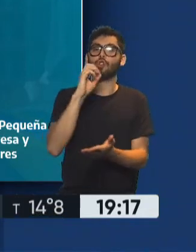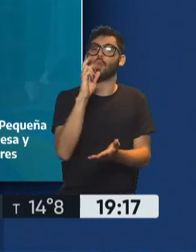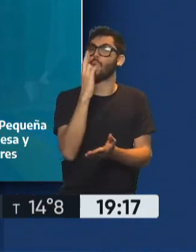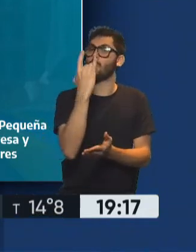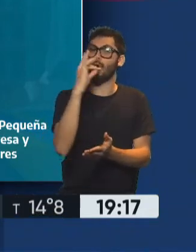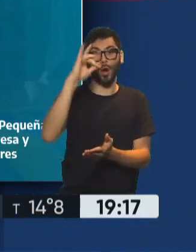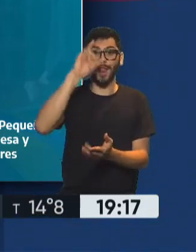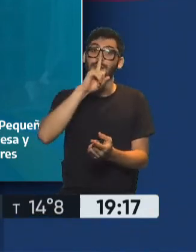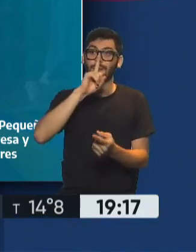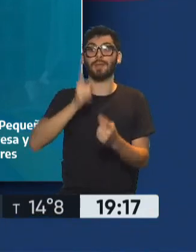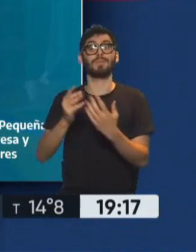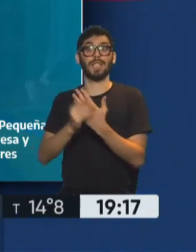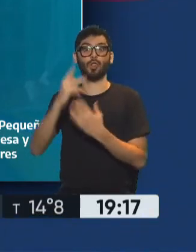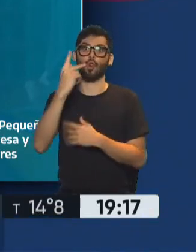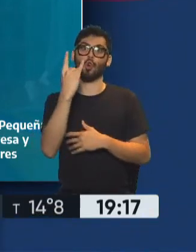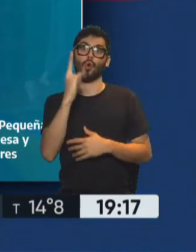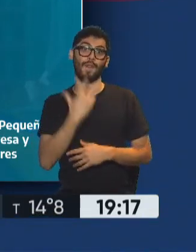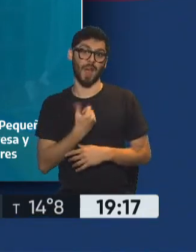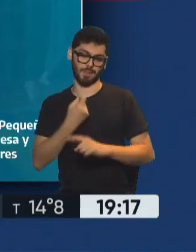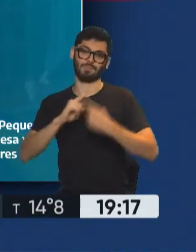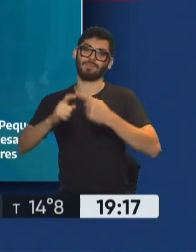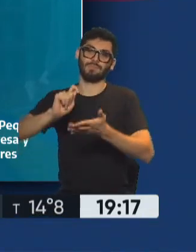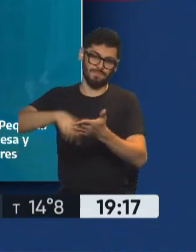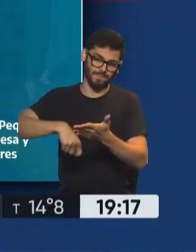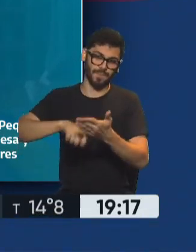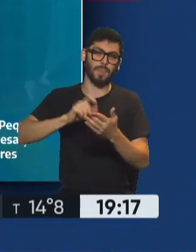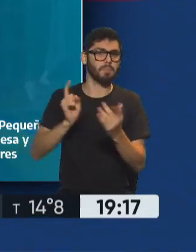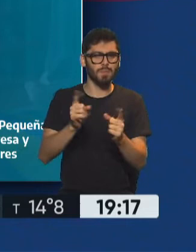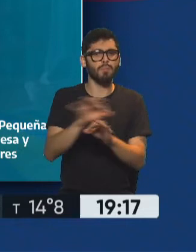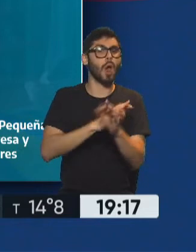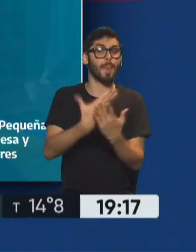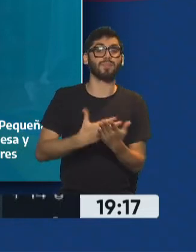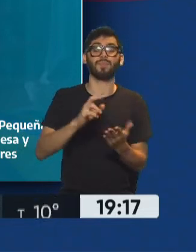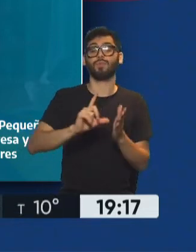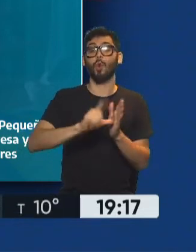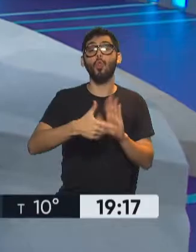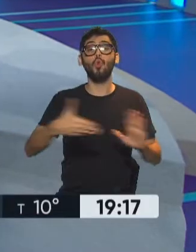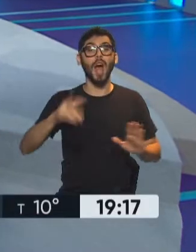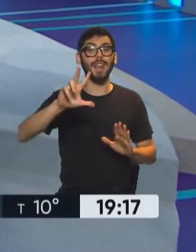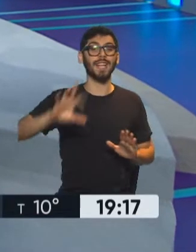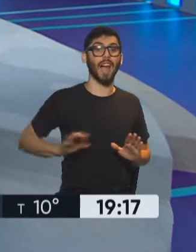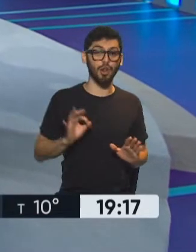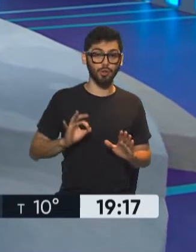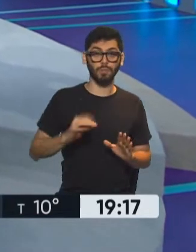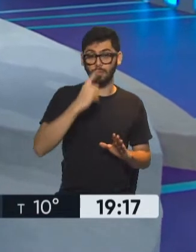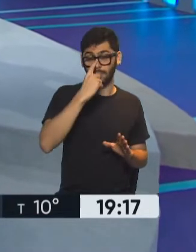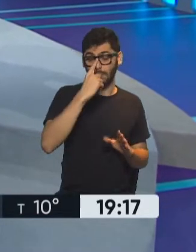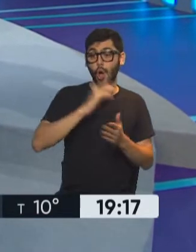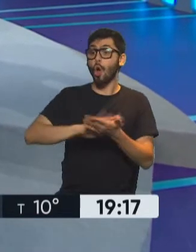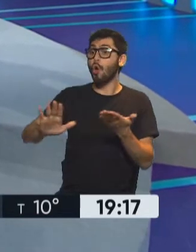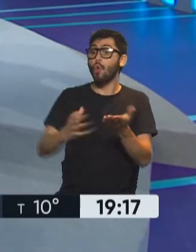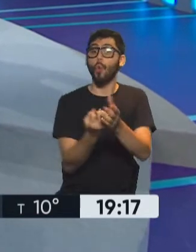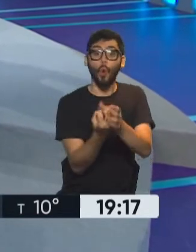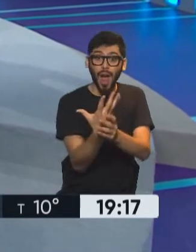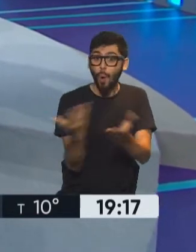el ministro Matías Culfas. También un programa de 3 años destinado a las empresas que contraten. Es al nuevo puesto de trabajo que se